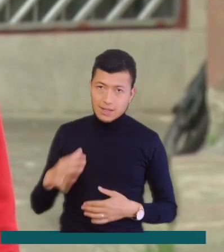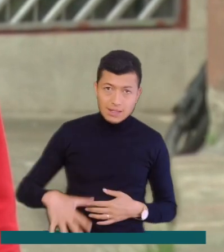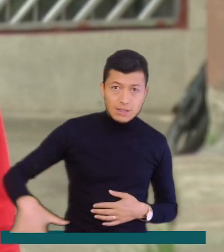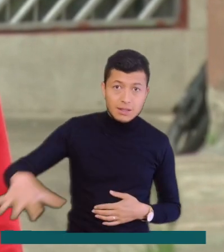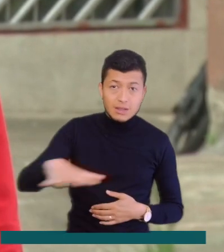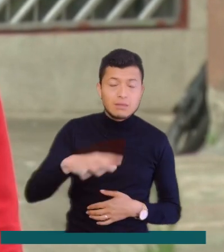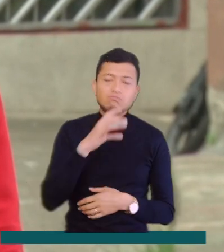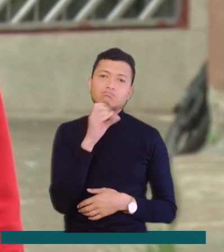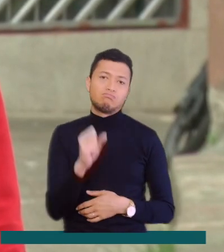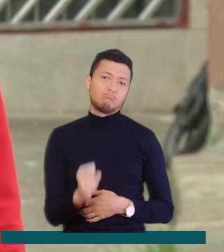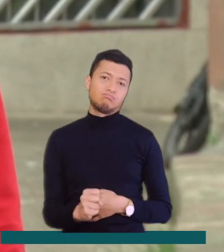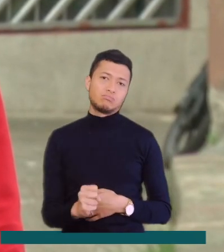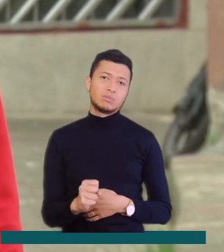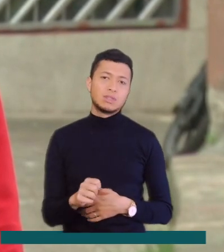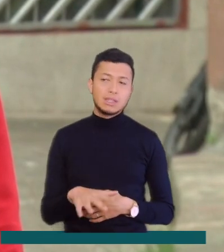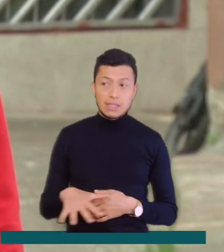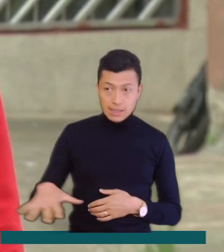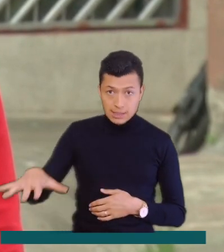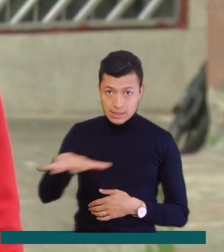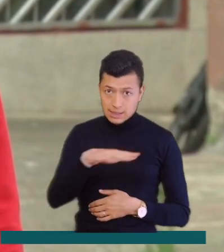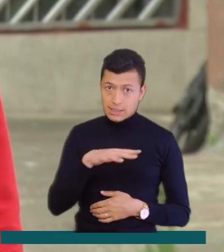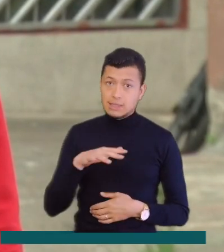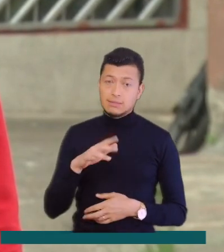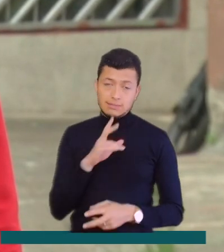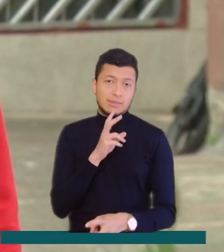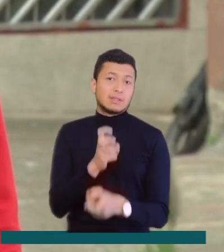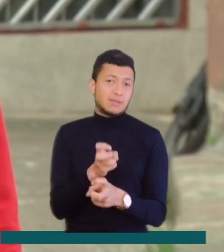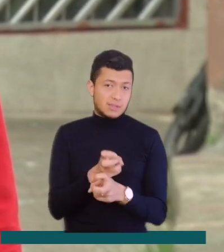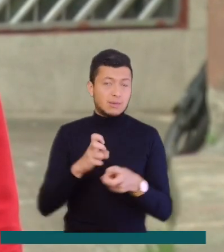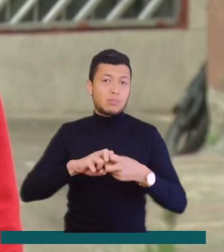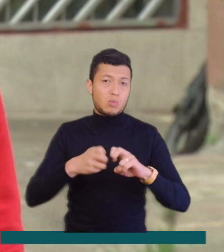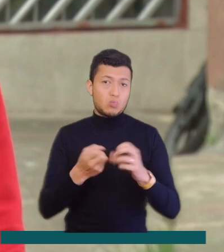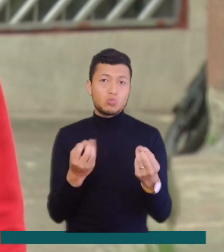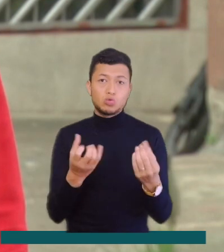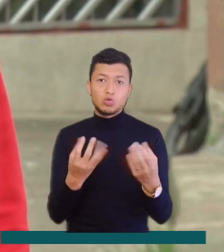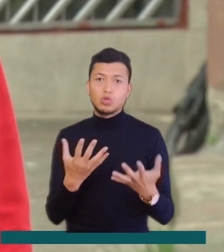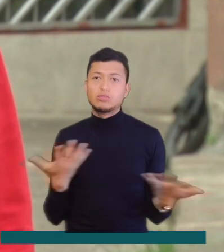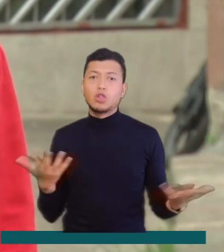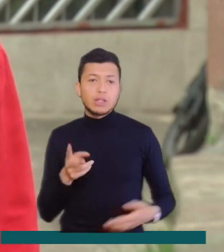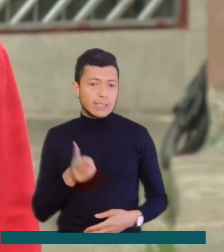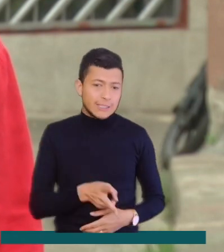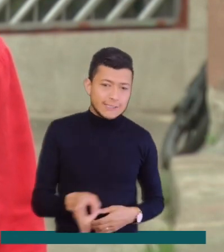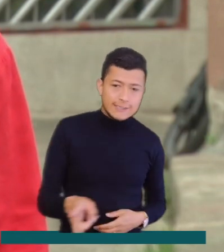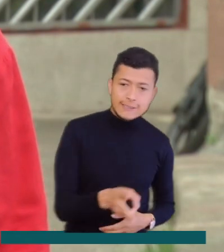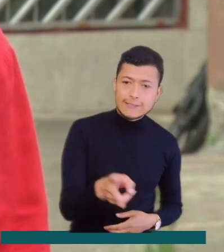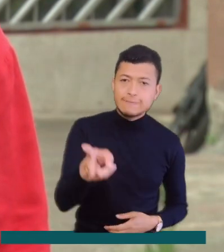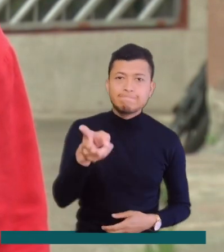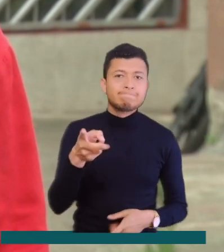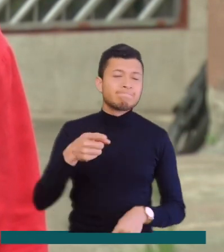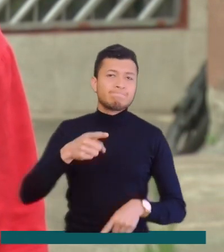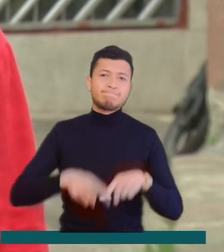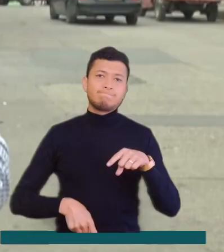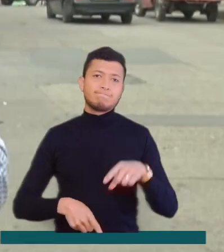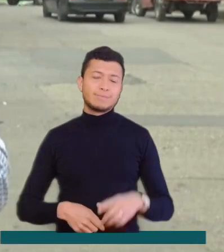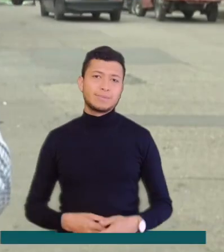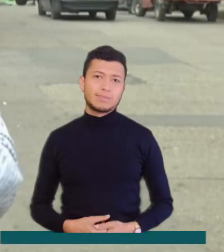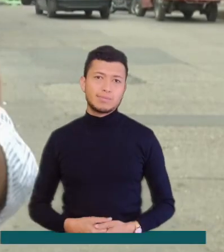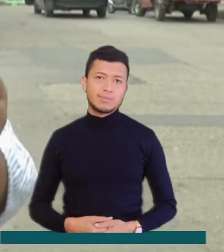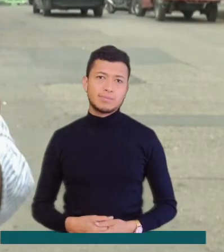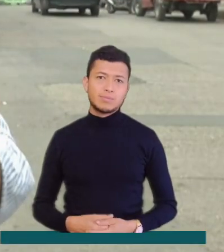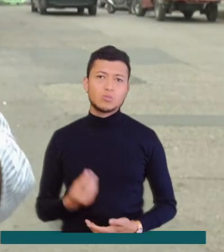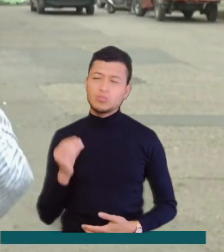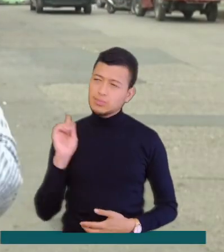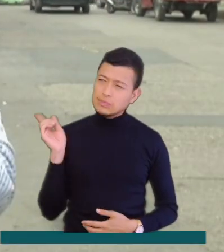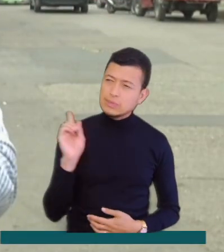adultos mayores, lo cual teníamos bastantes inconvenientes porque no había por dónde ellos lograran transitar. Por